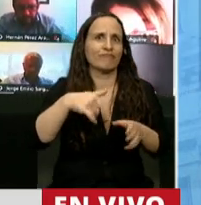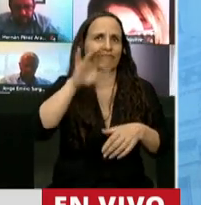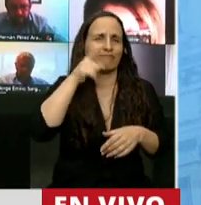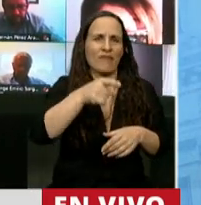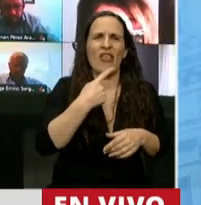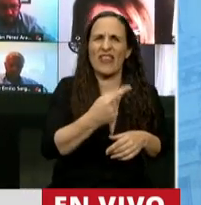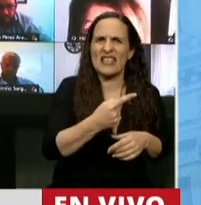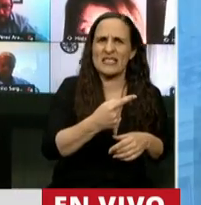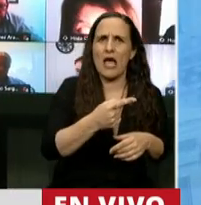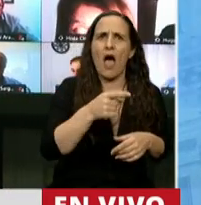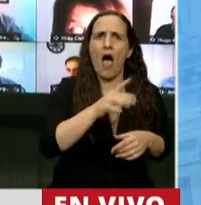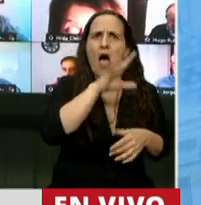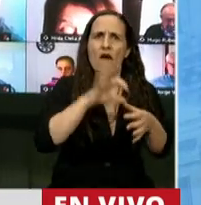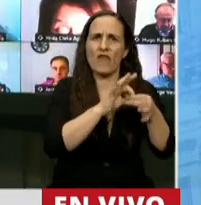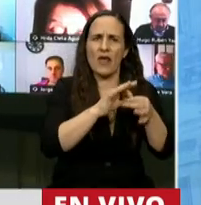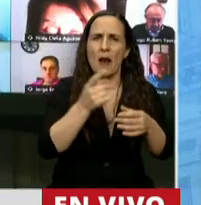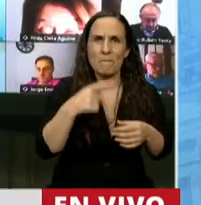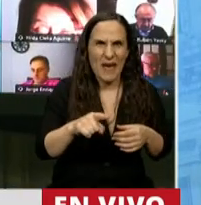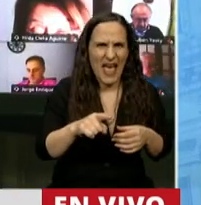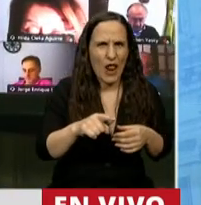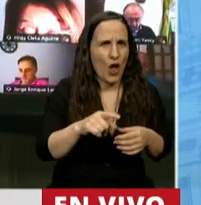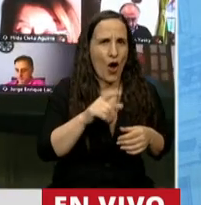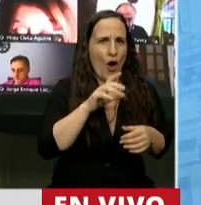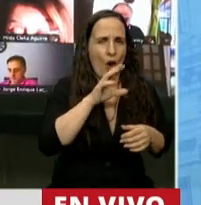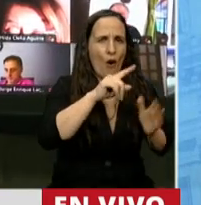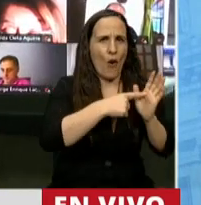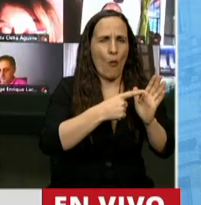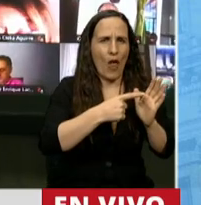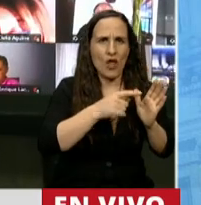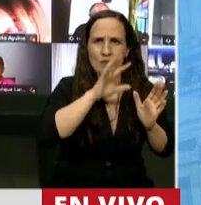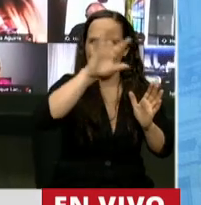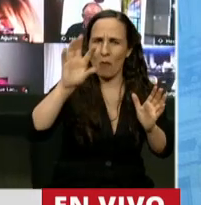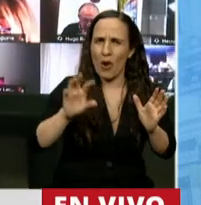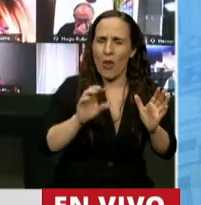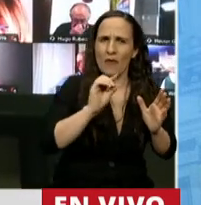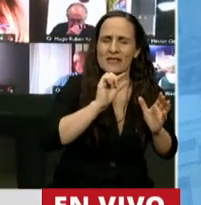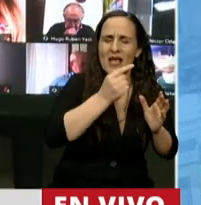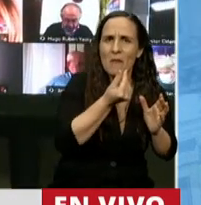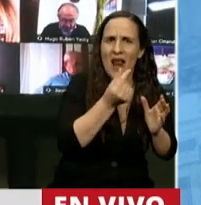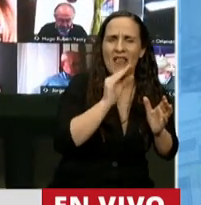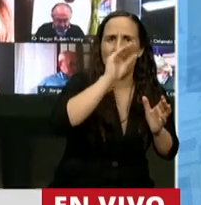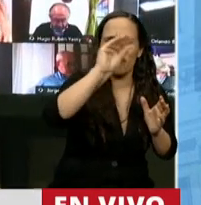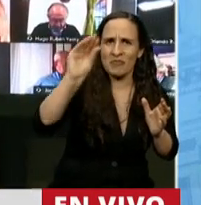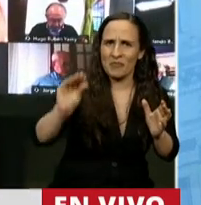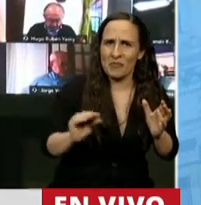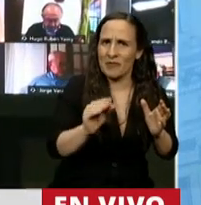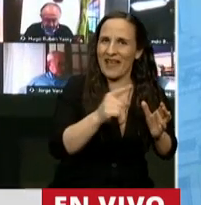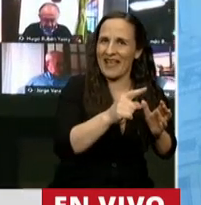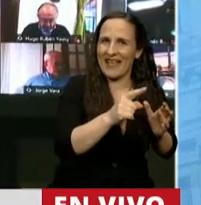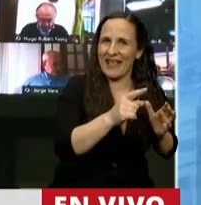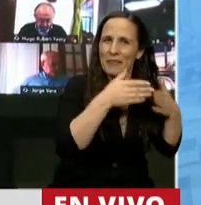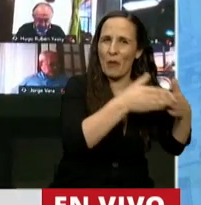pero castigaba al resto de las provincias no haciéndolo participar de los beneficios económicos del puerto